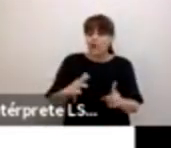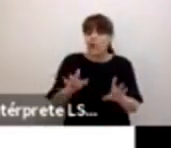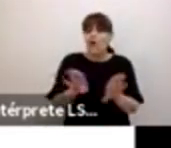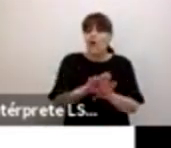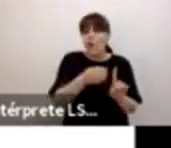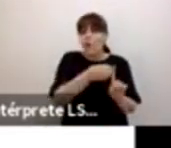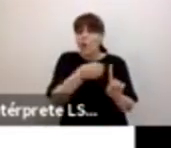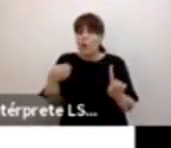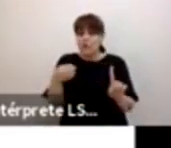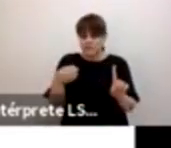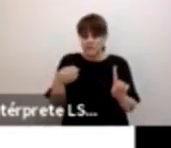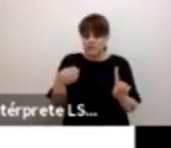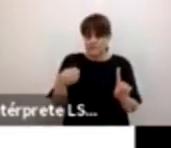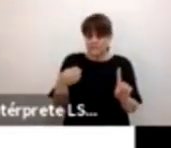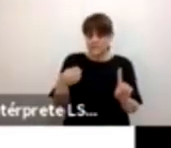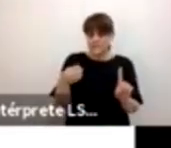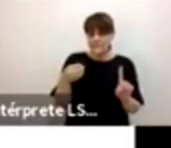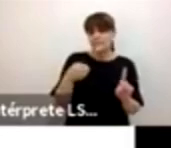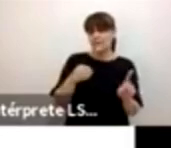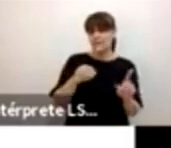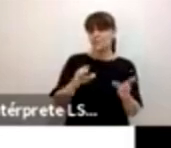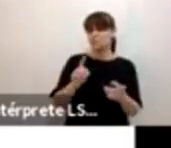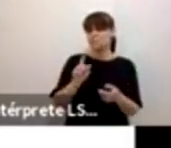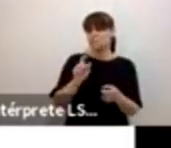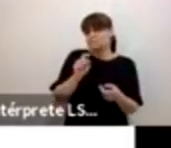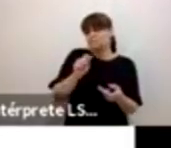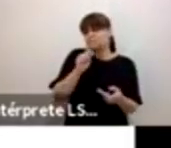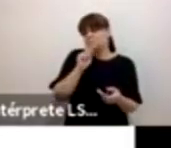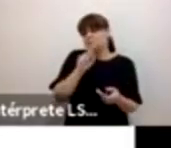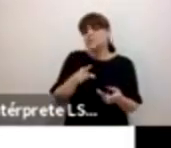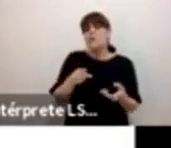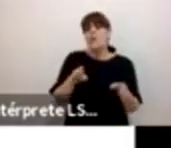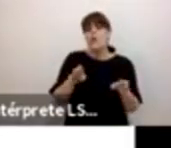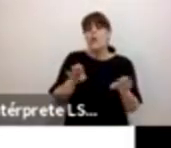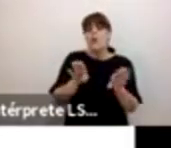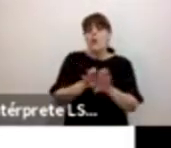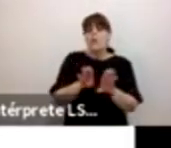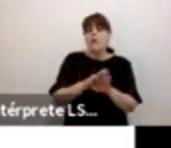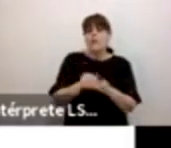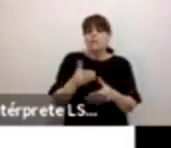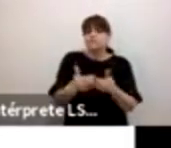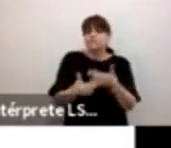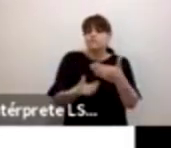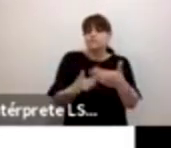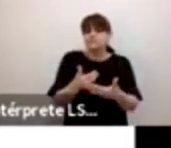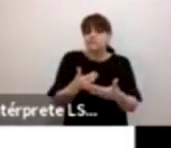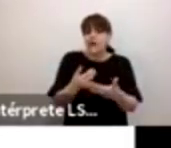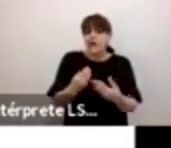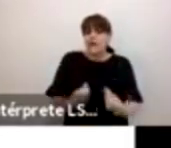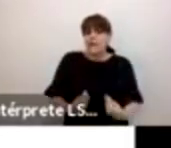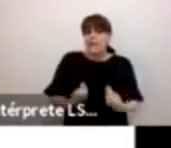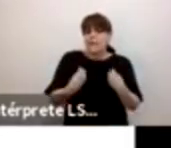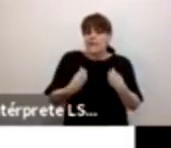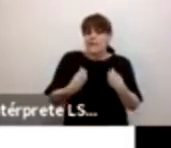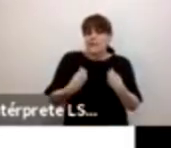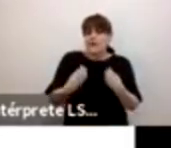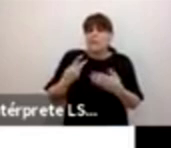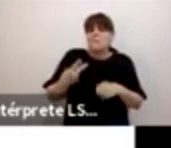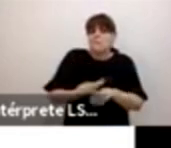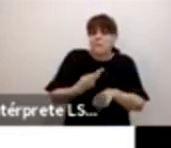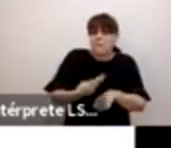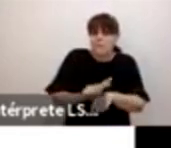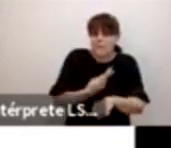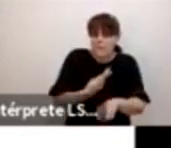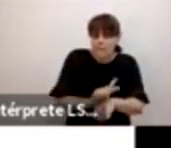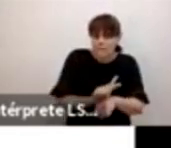que ver con una serie de situaciones que son construidas a lo largo de la vida y en donde a partir de la